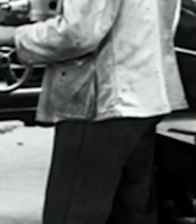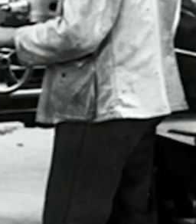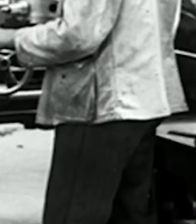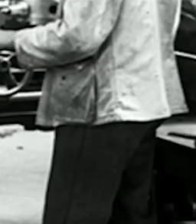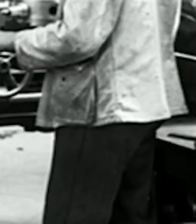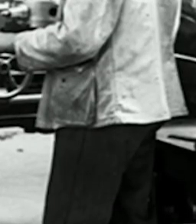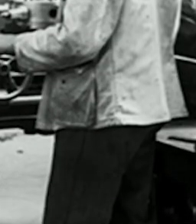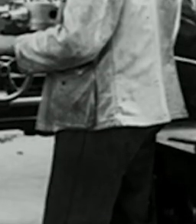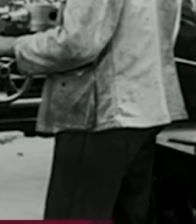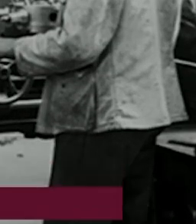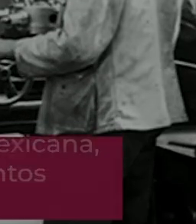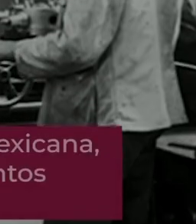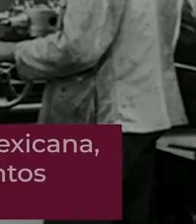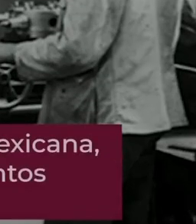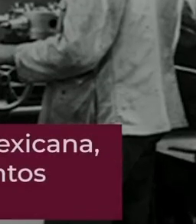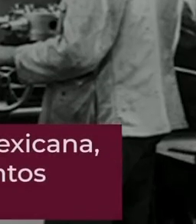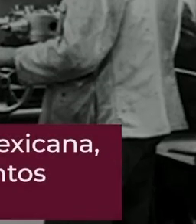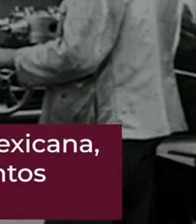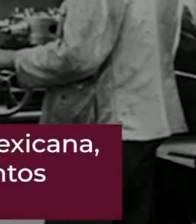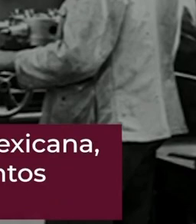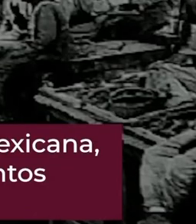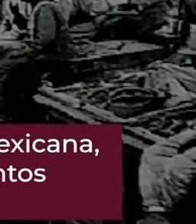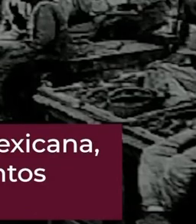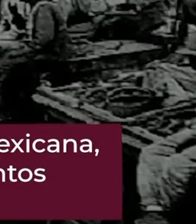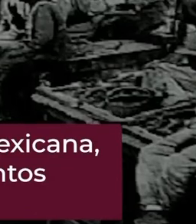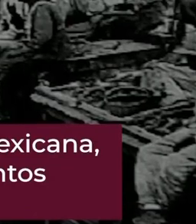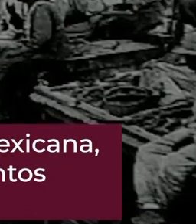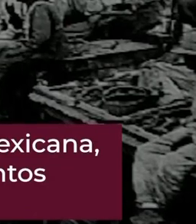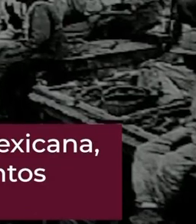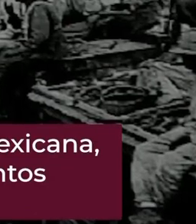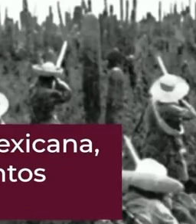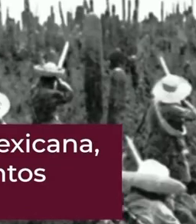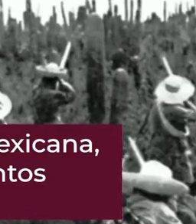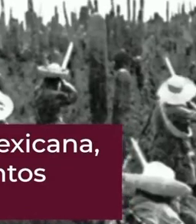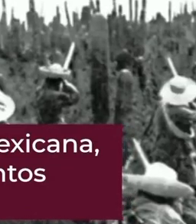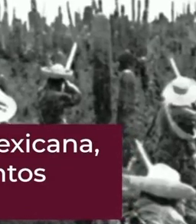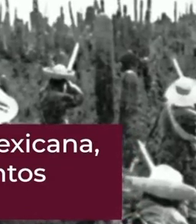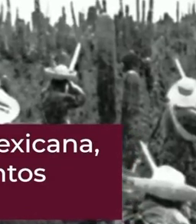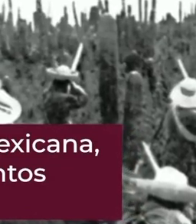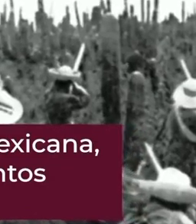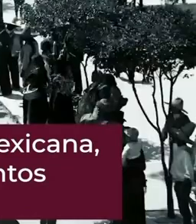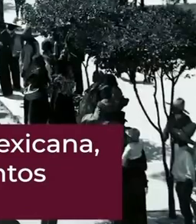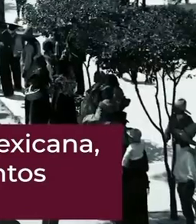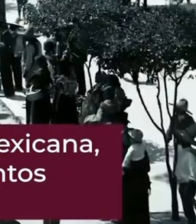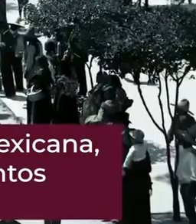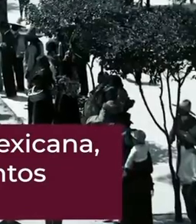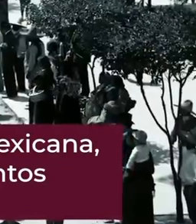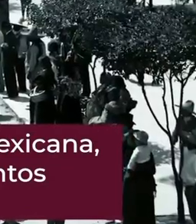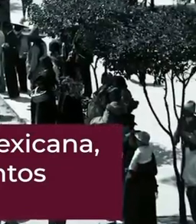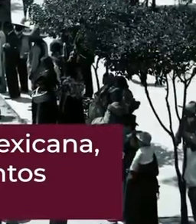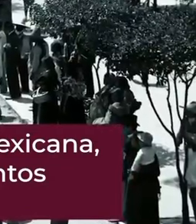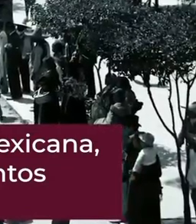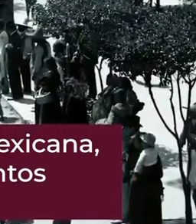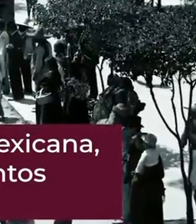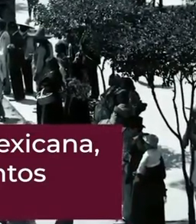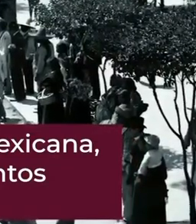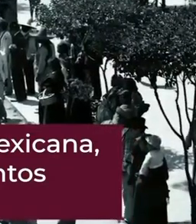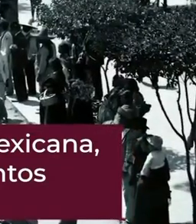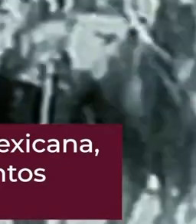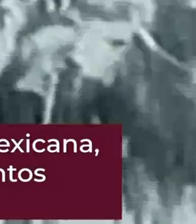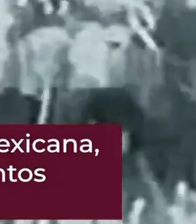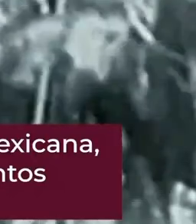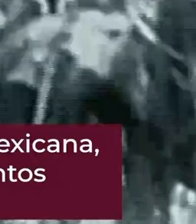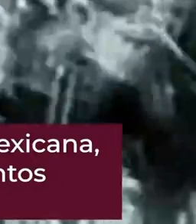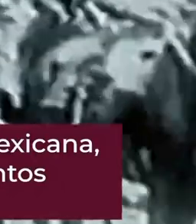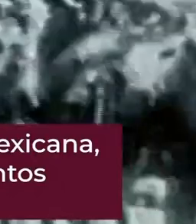producidas en el país, debido a que en ese momento los extranjeros influían en la Revolución Mexicana al otorgar o negar armamento a los